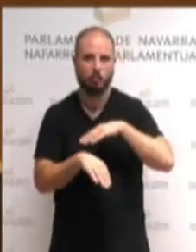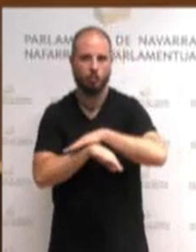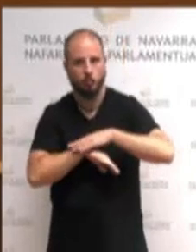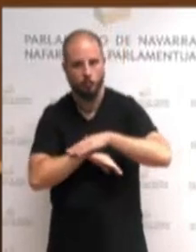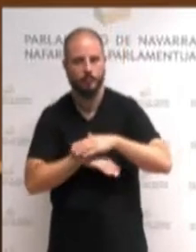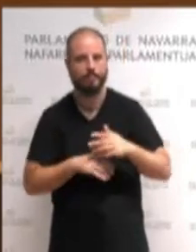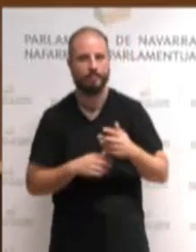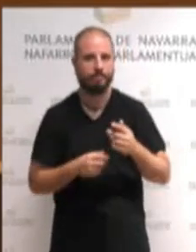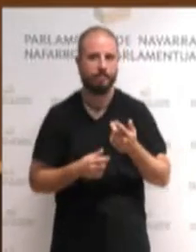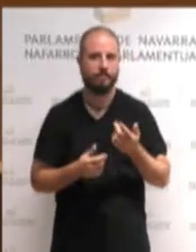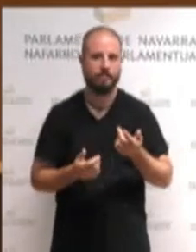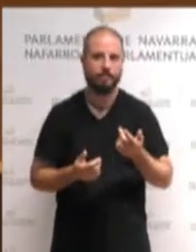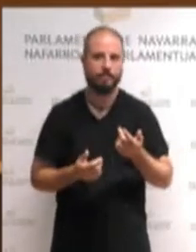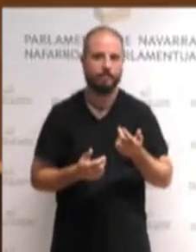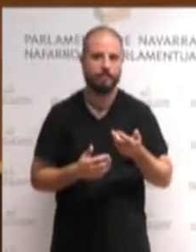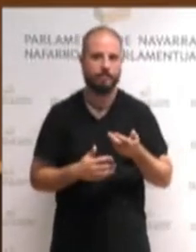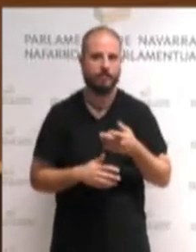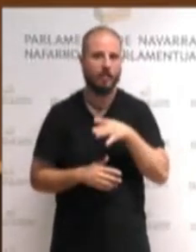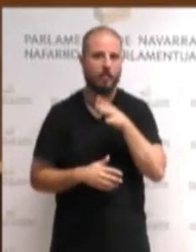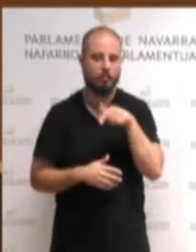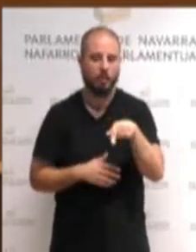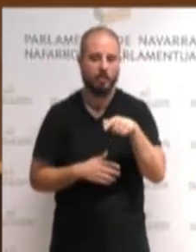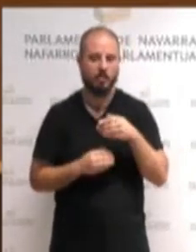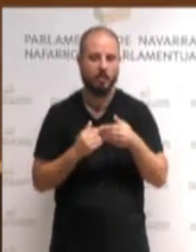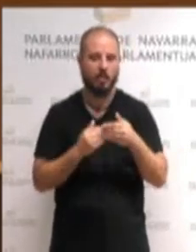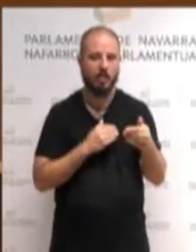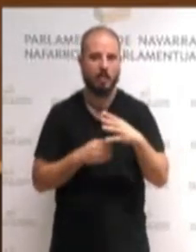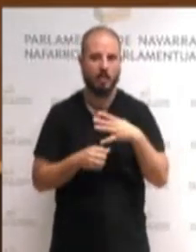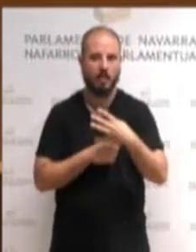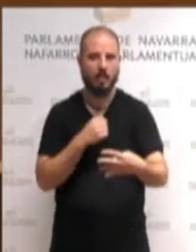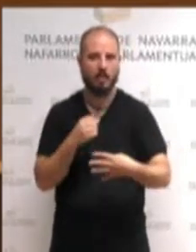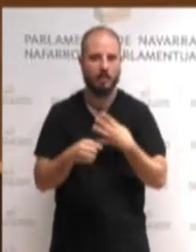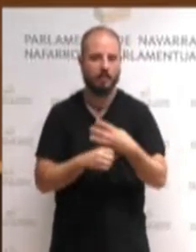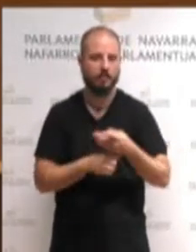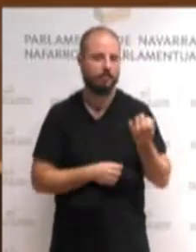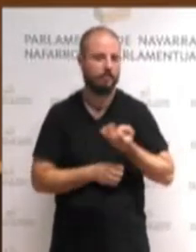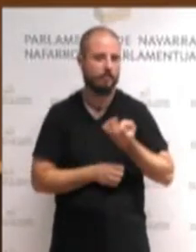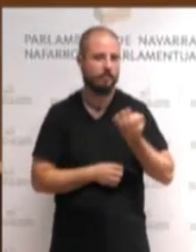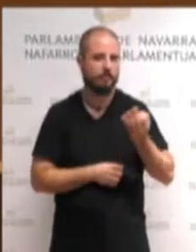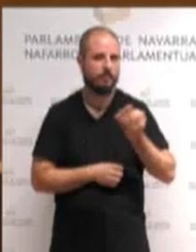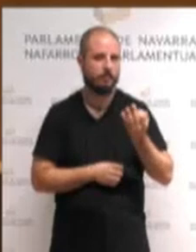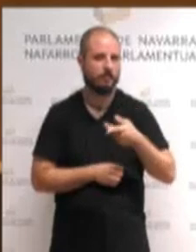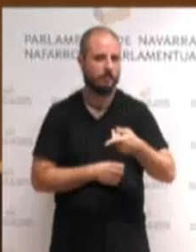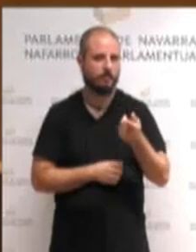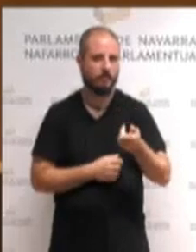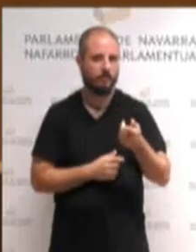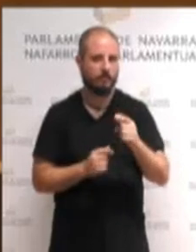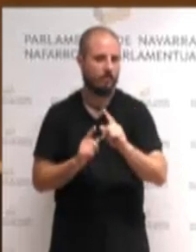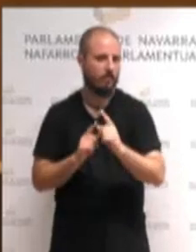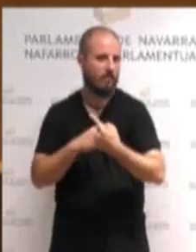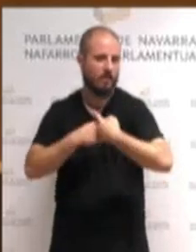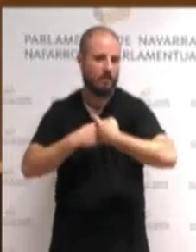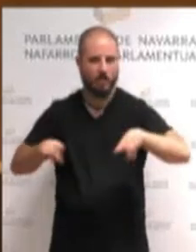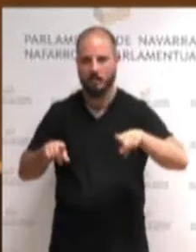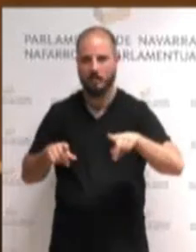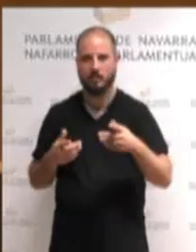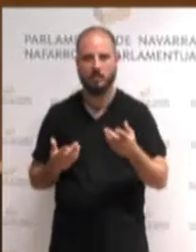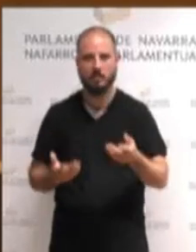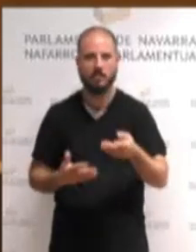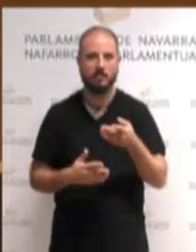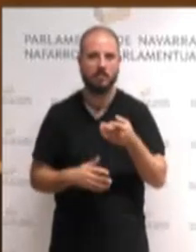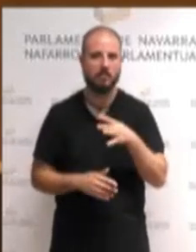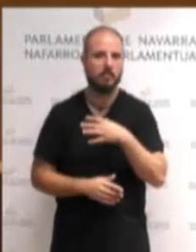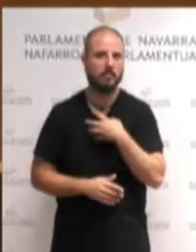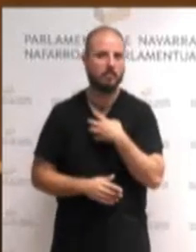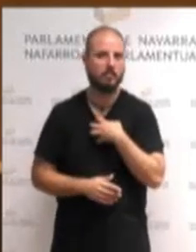Horregatik, legegin txaldi honek, inflexio puntua izan behar du. Ez zin da aurrekoa